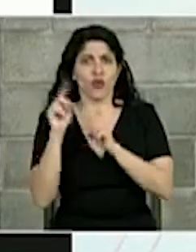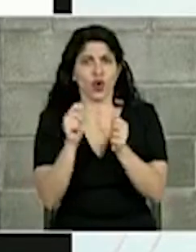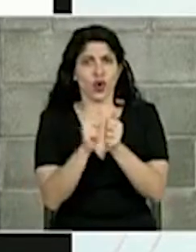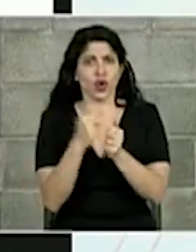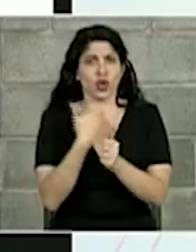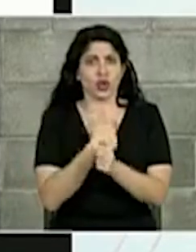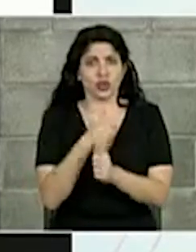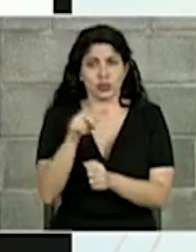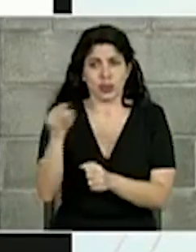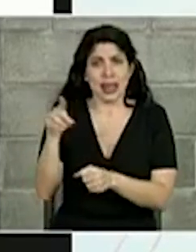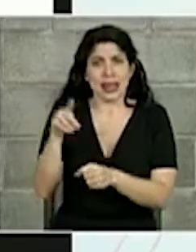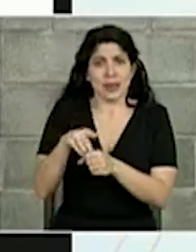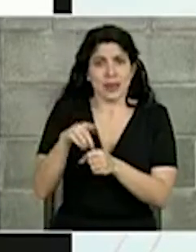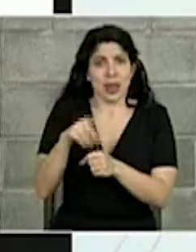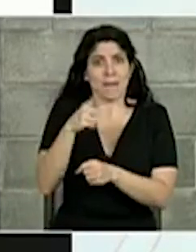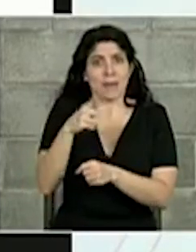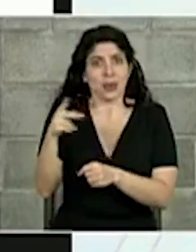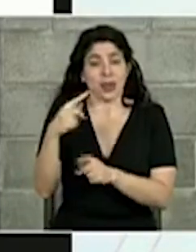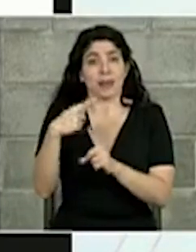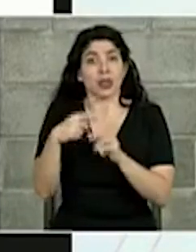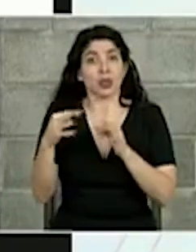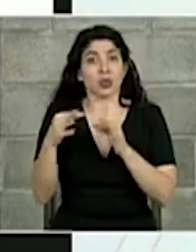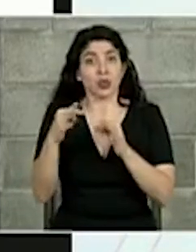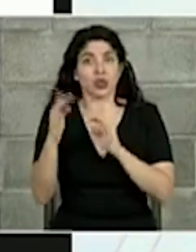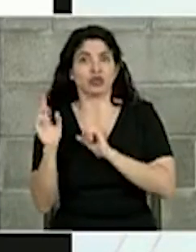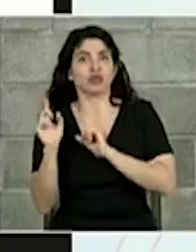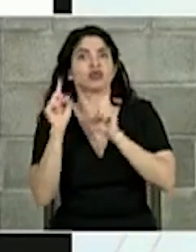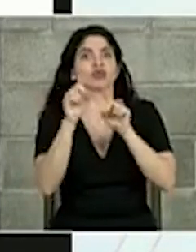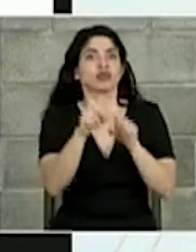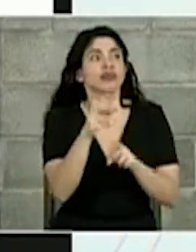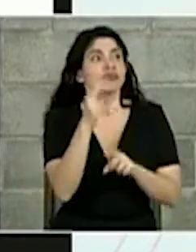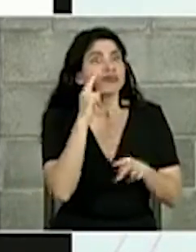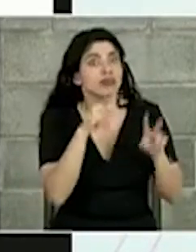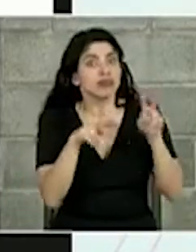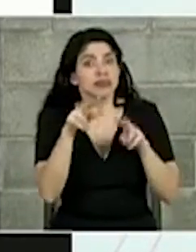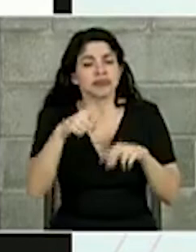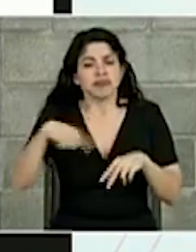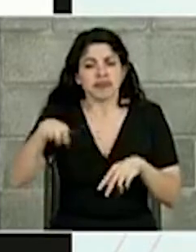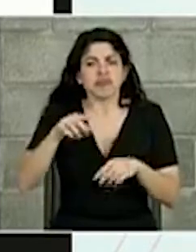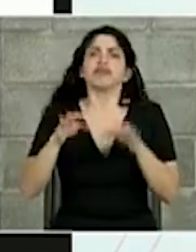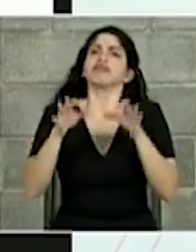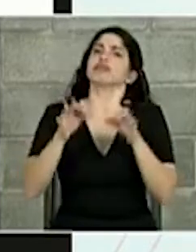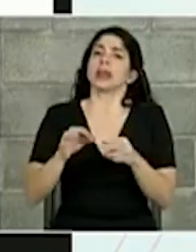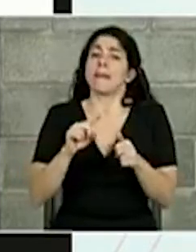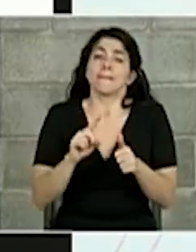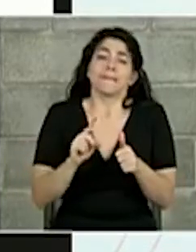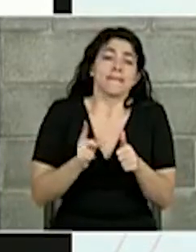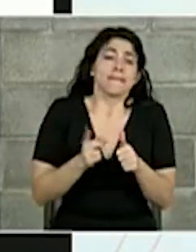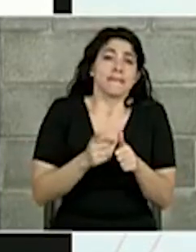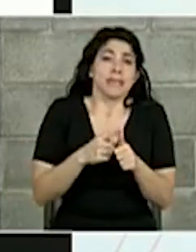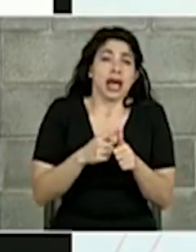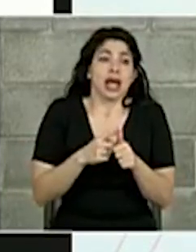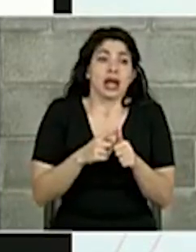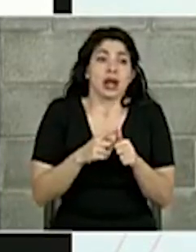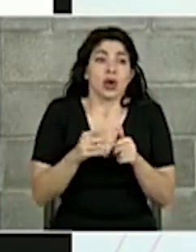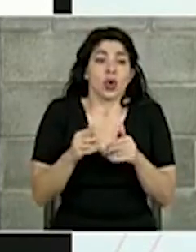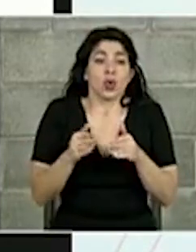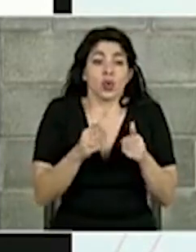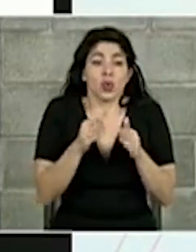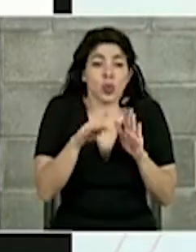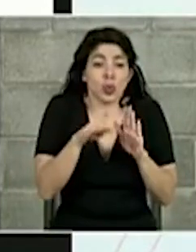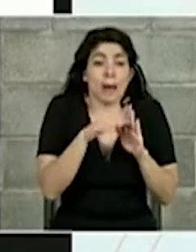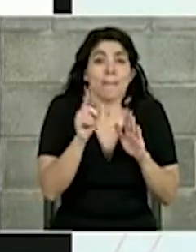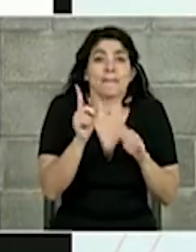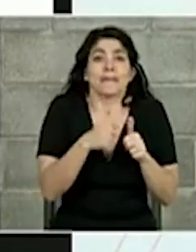de los diputados de la Comisión de Punta Arenas y de Turismo participaron, tomamos la decisión de que lo primero que teníamos que poner en ruta crítica era el